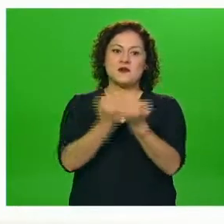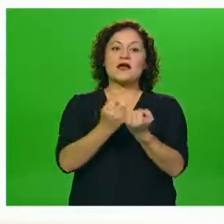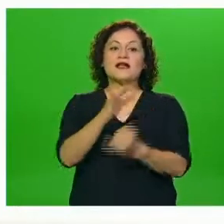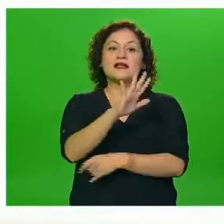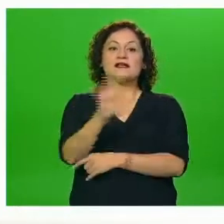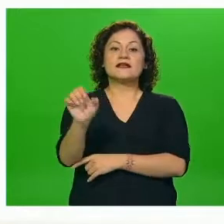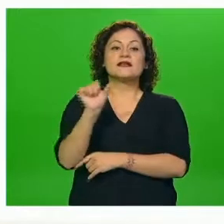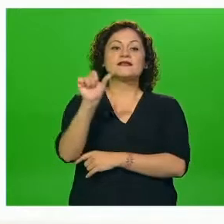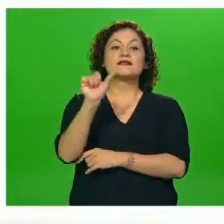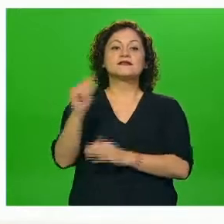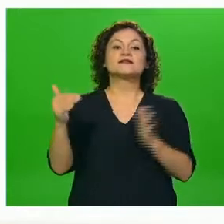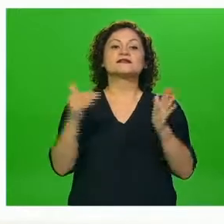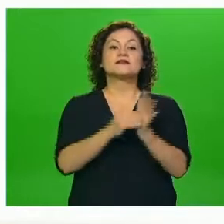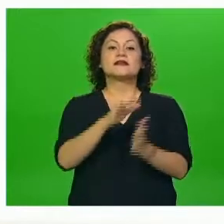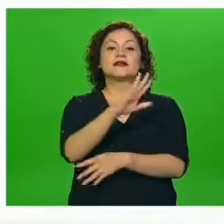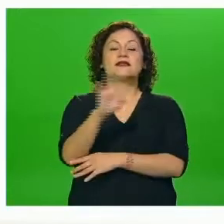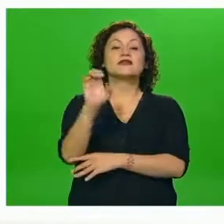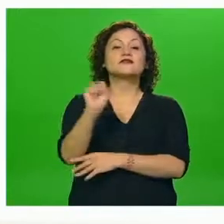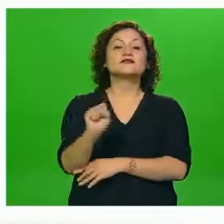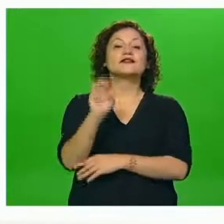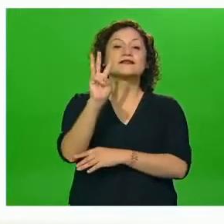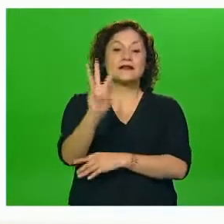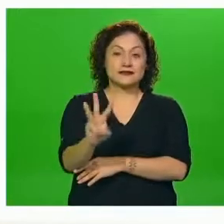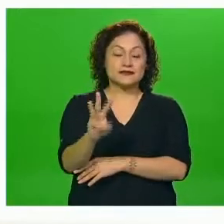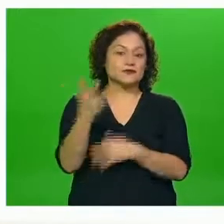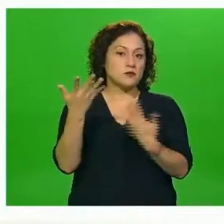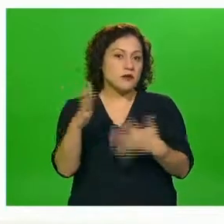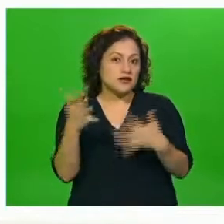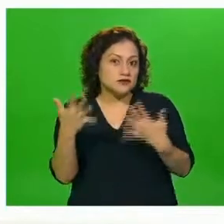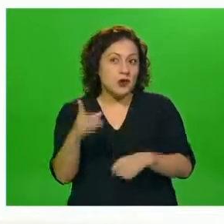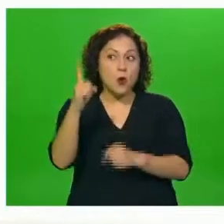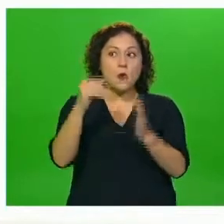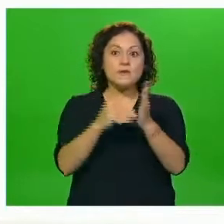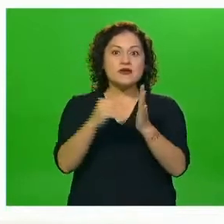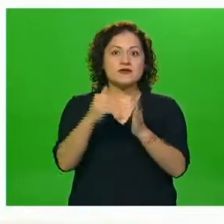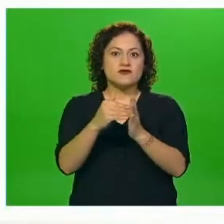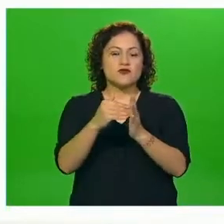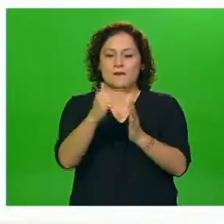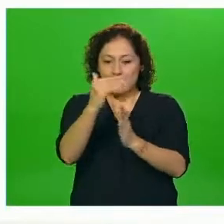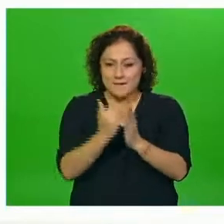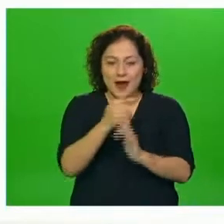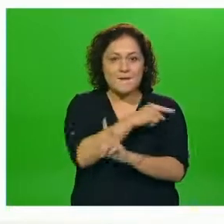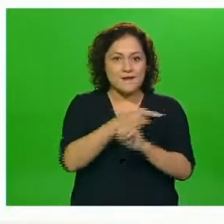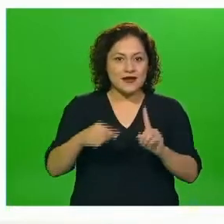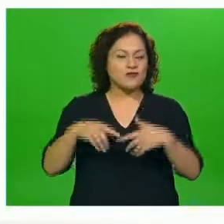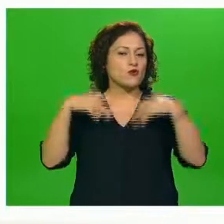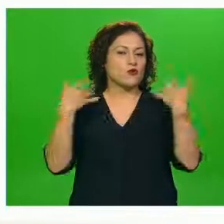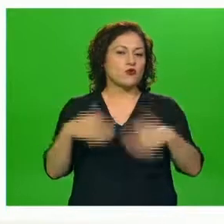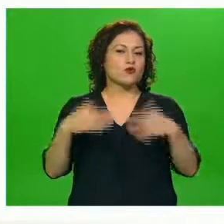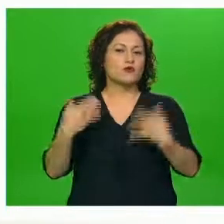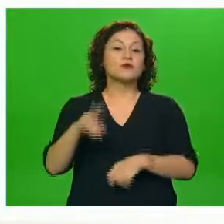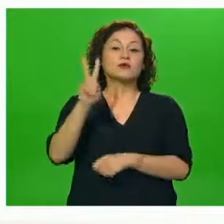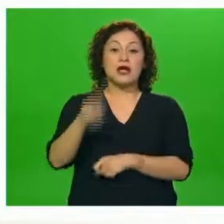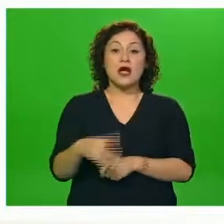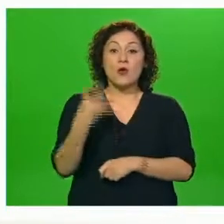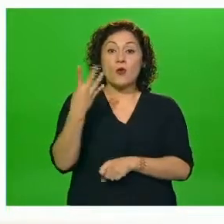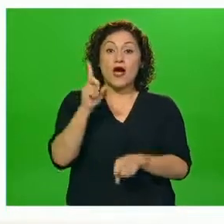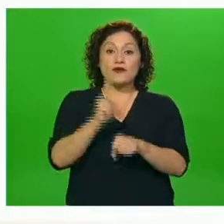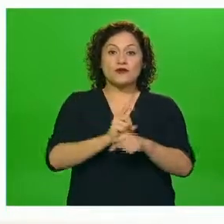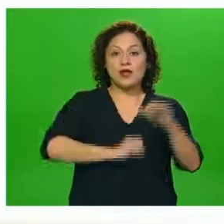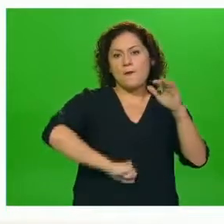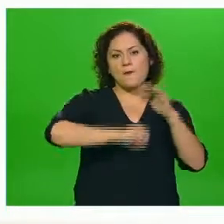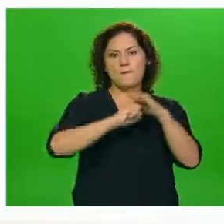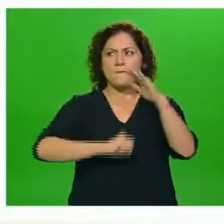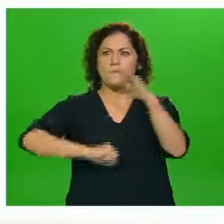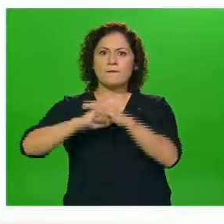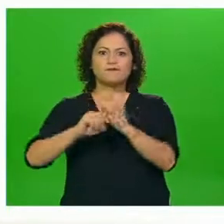mil 563 dosis, es decir, más de medio millón de dosis también aplicadas. Tres días continuos, cuatro días prácticamente si vemos también